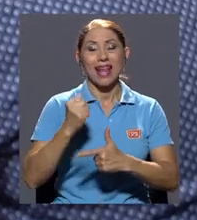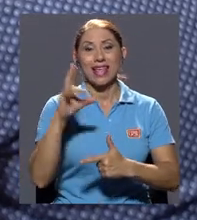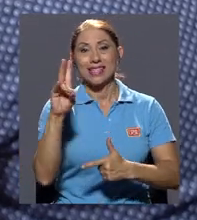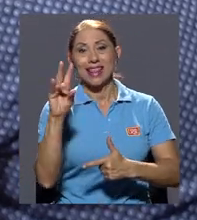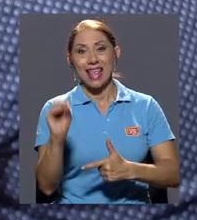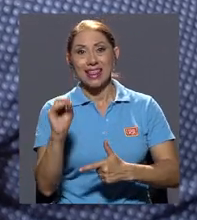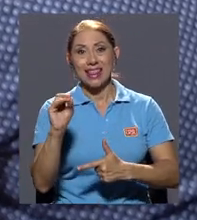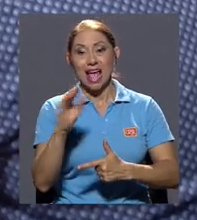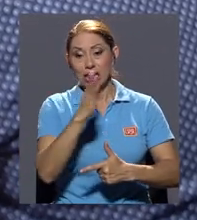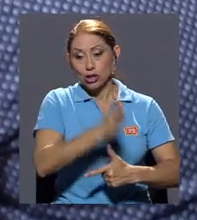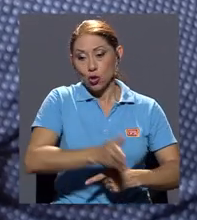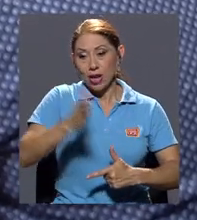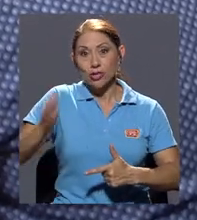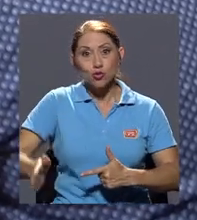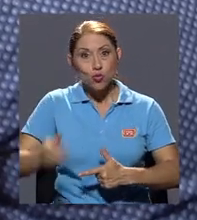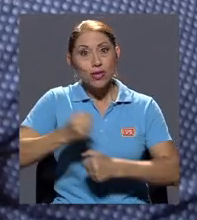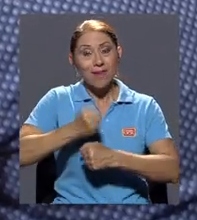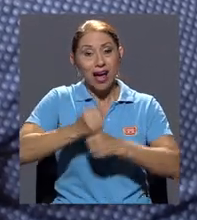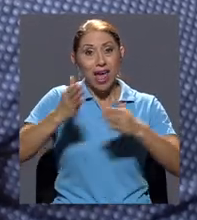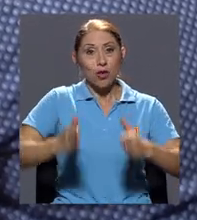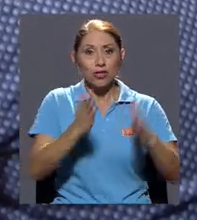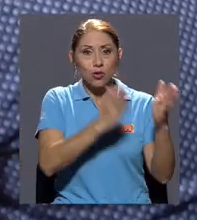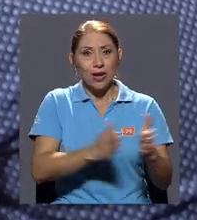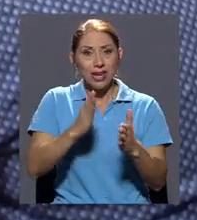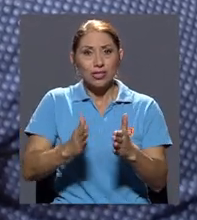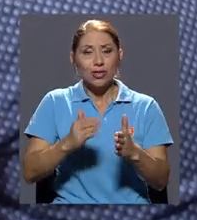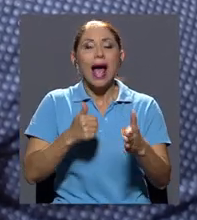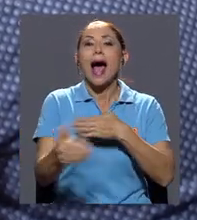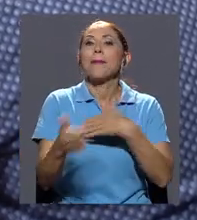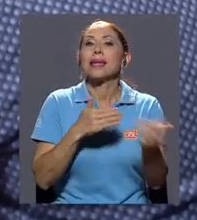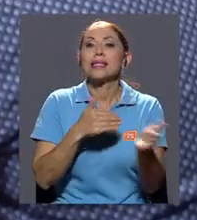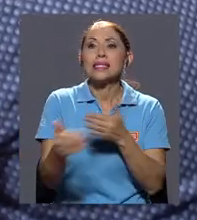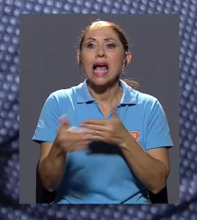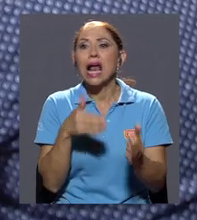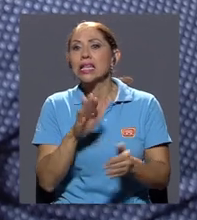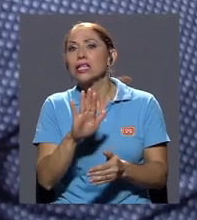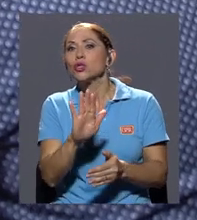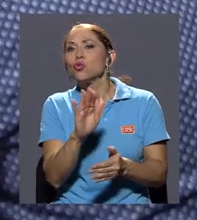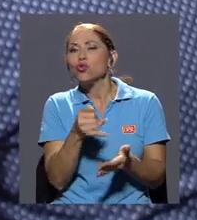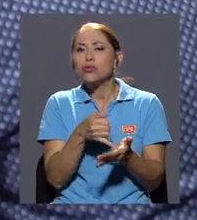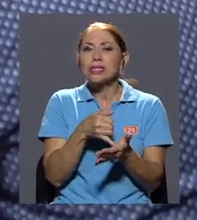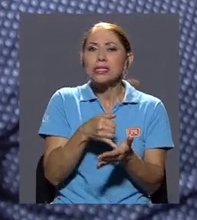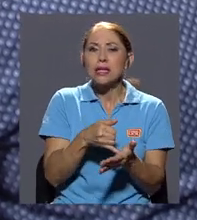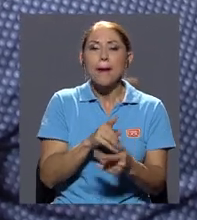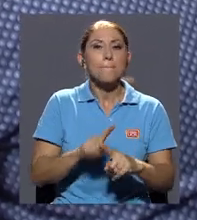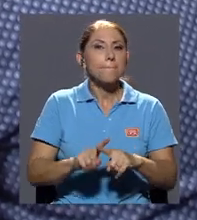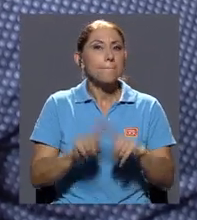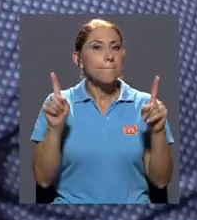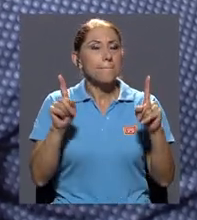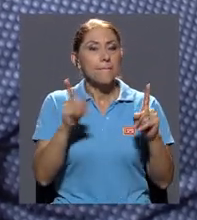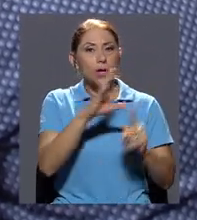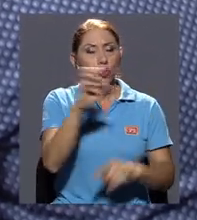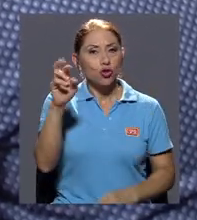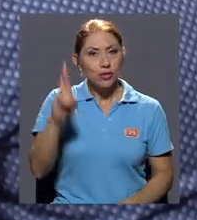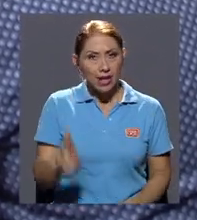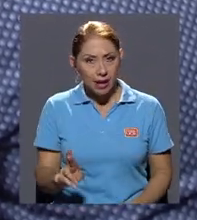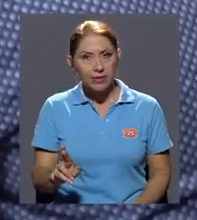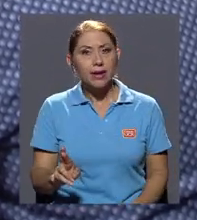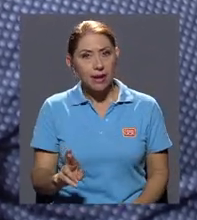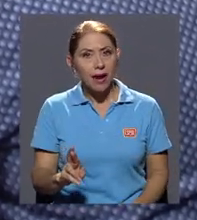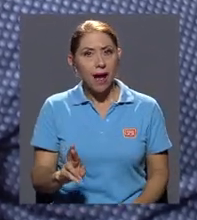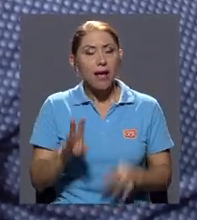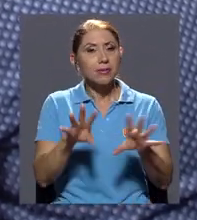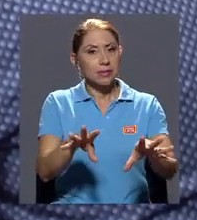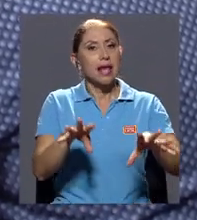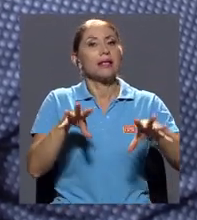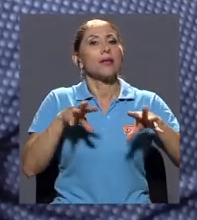trabajadores organizados, a pesar de esas desprotecciones. Pero lo cierto del caso es que en Costa Rica se aceptó lo